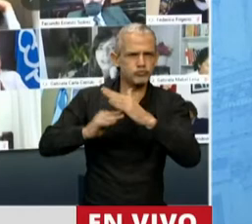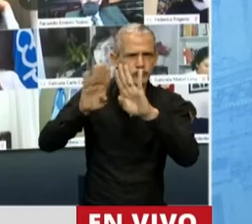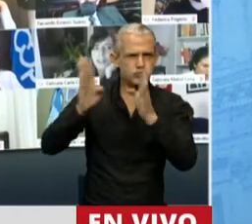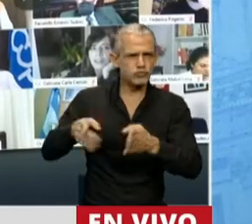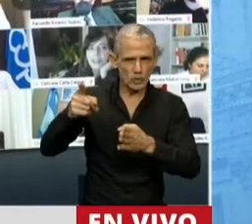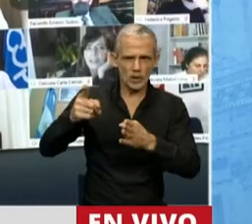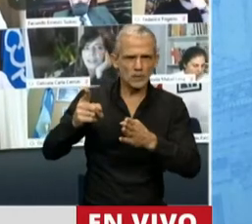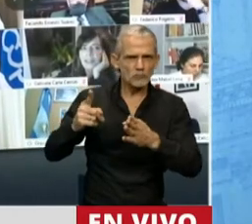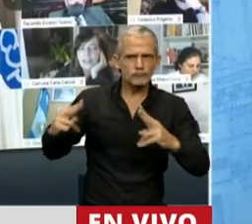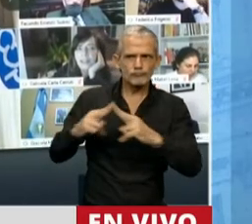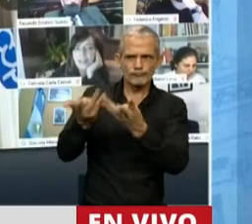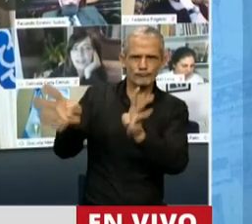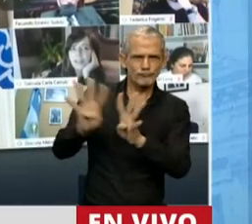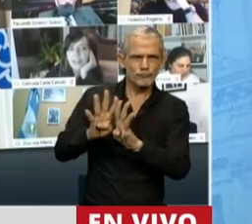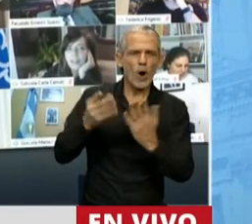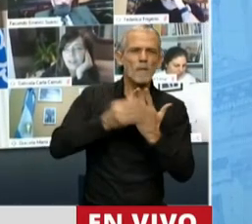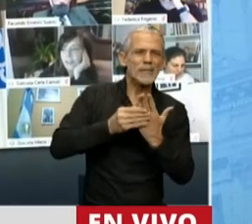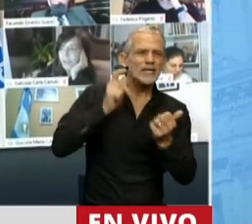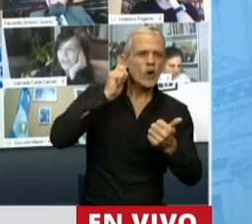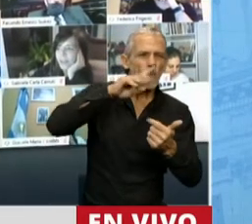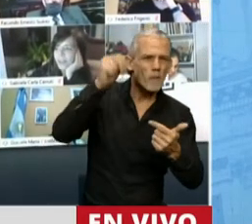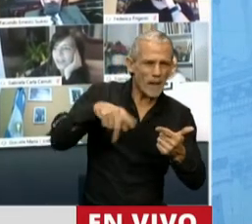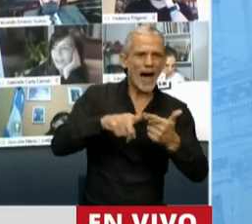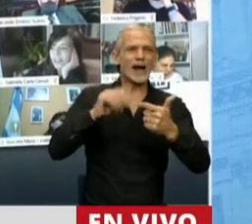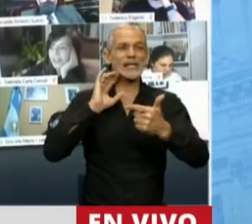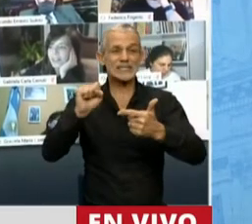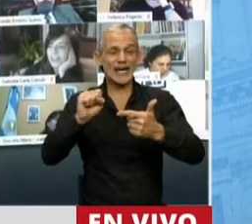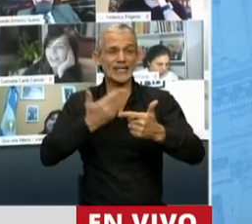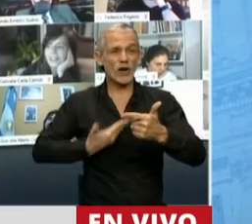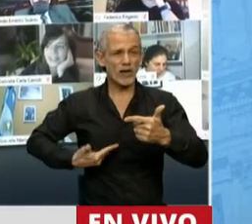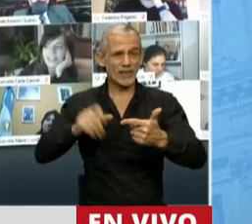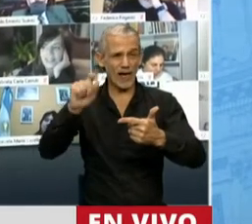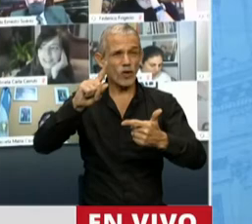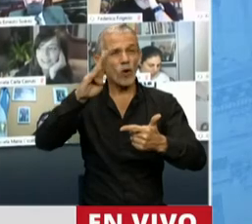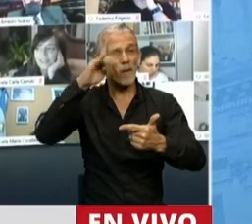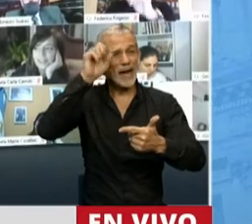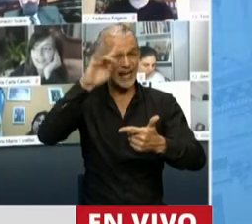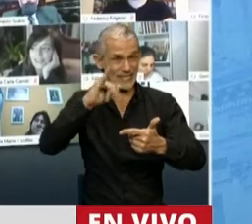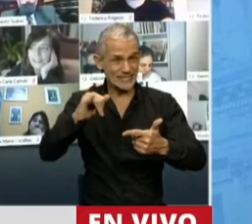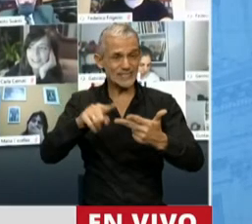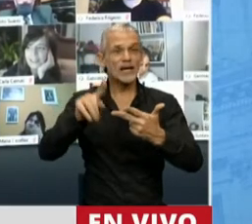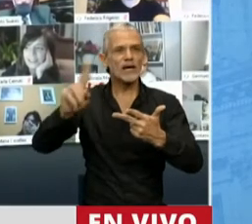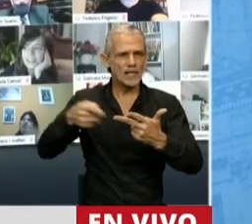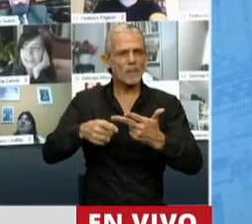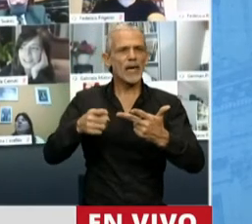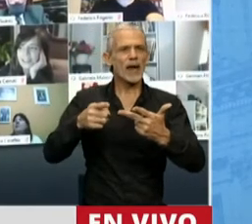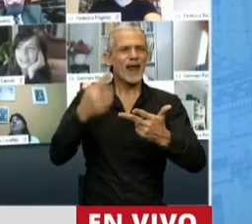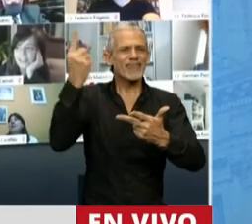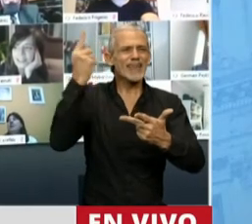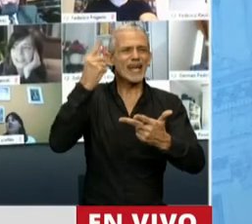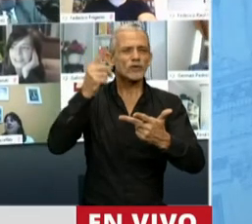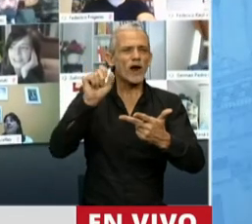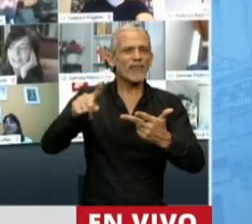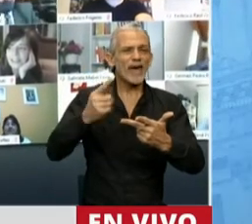encuentro entre el ministro Guzmán, el secretario de Estado Gustavo Vélez, la directora